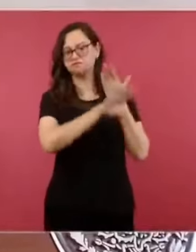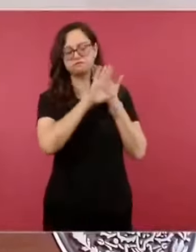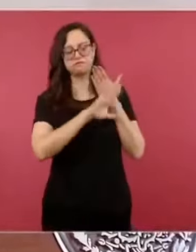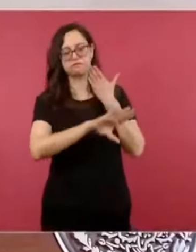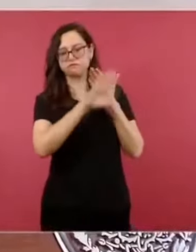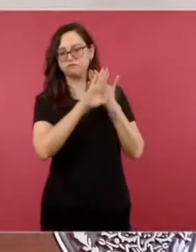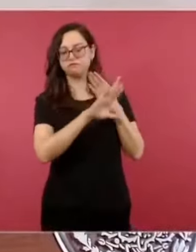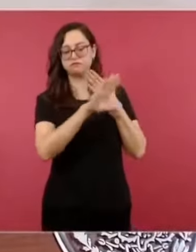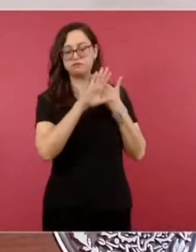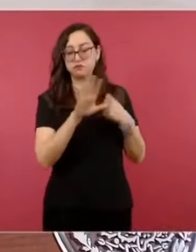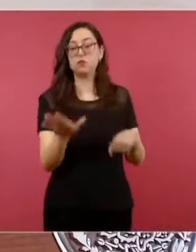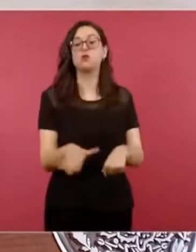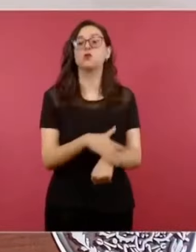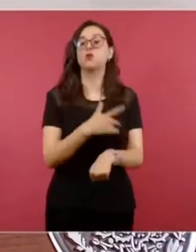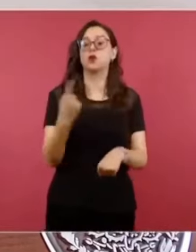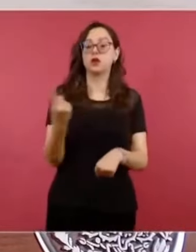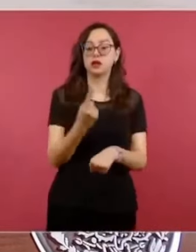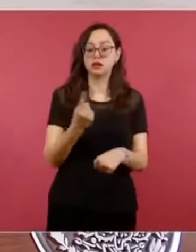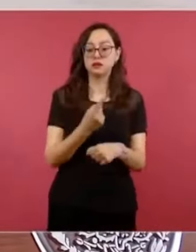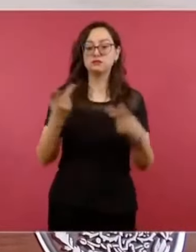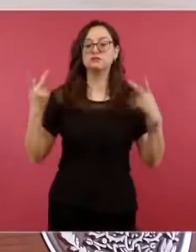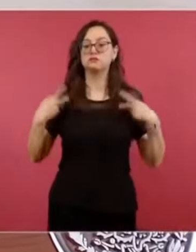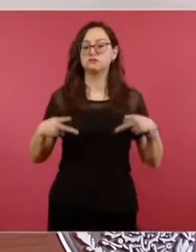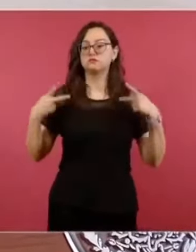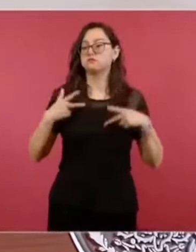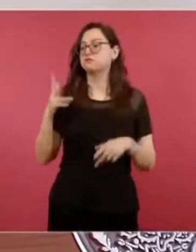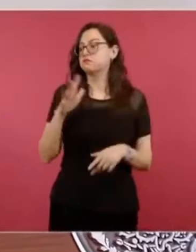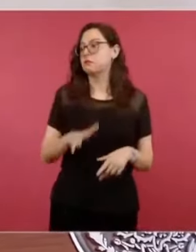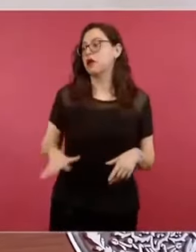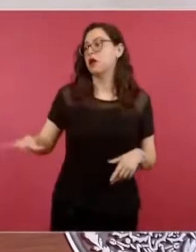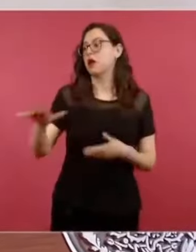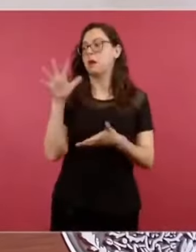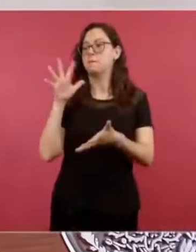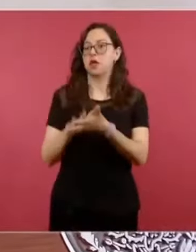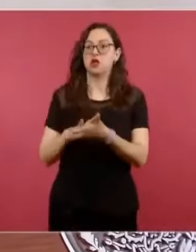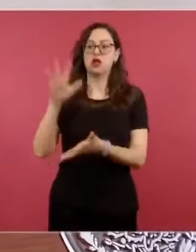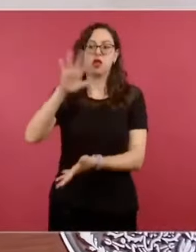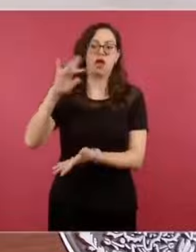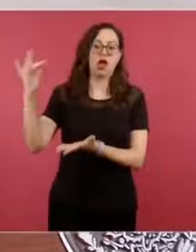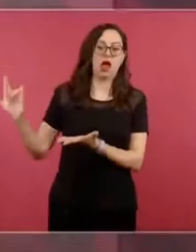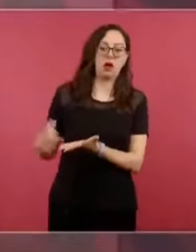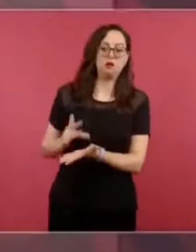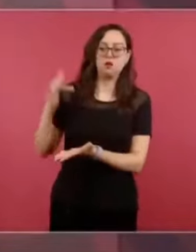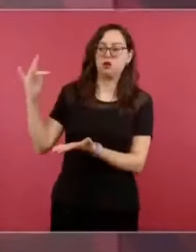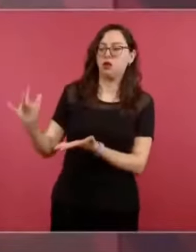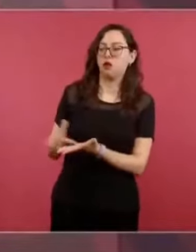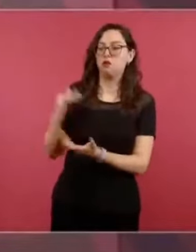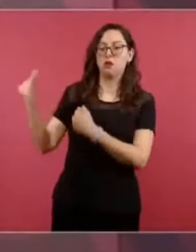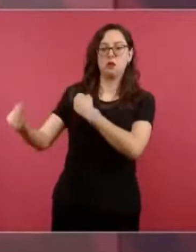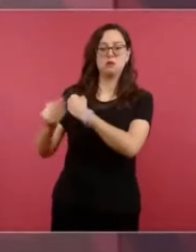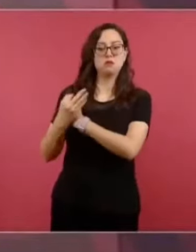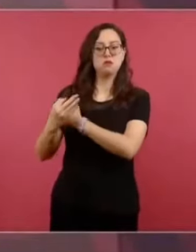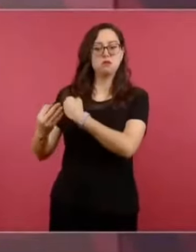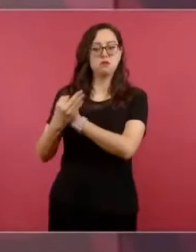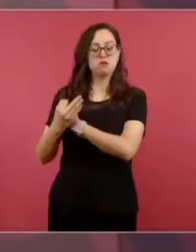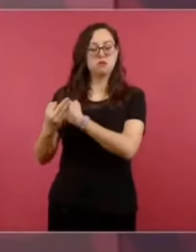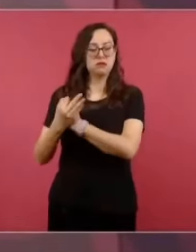pues se echaron a andar esa campaña desde hace